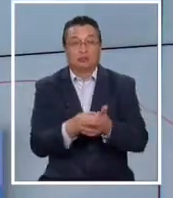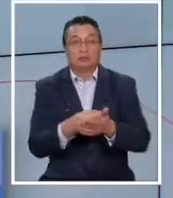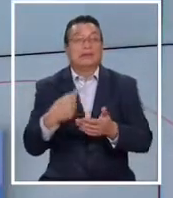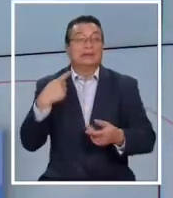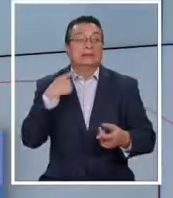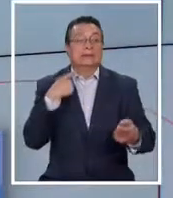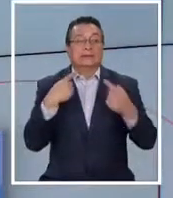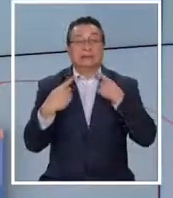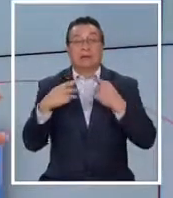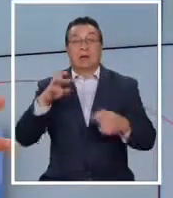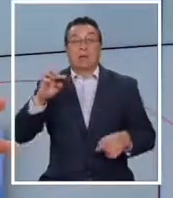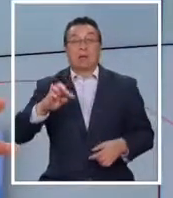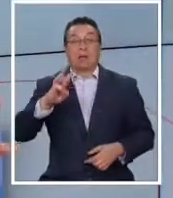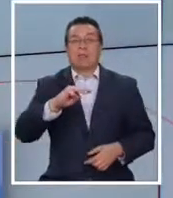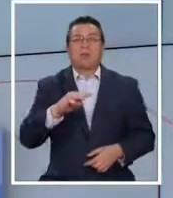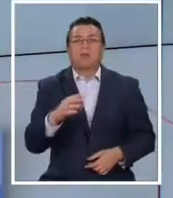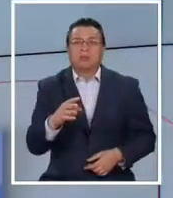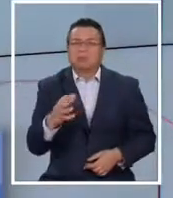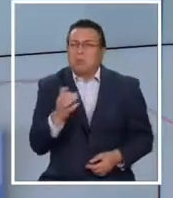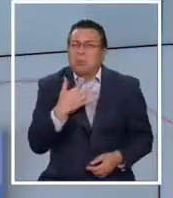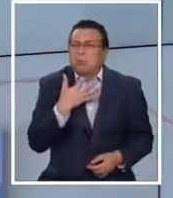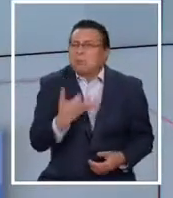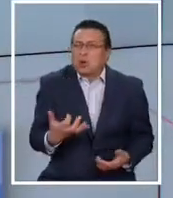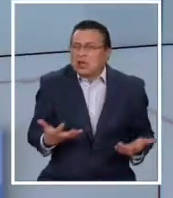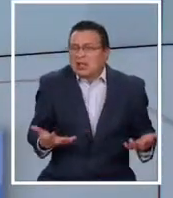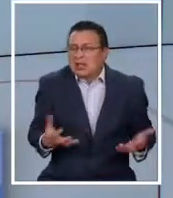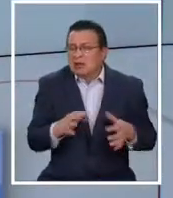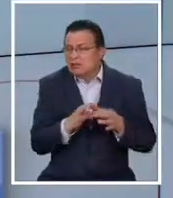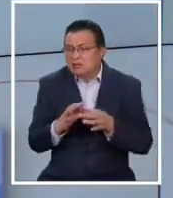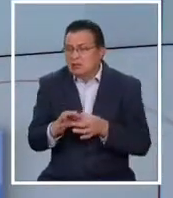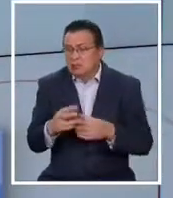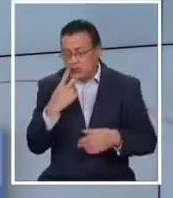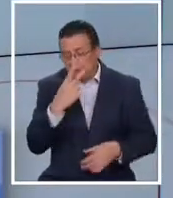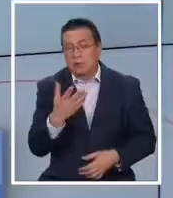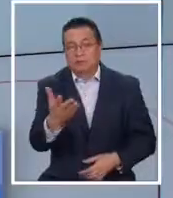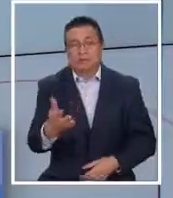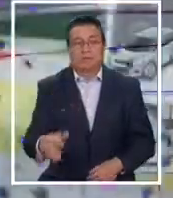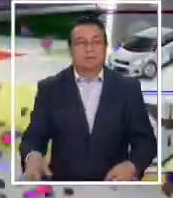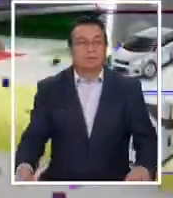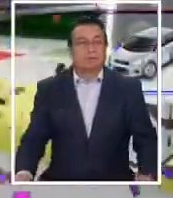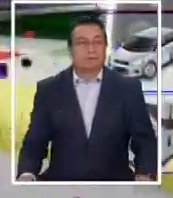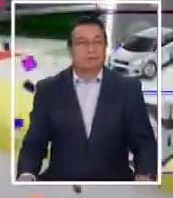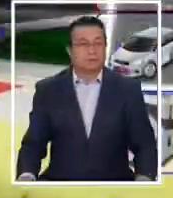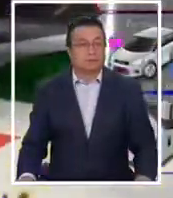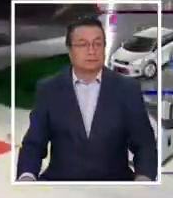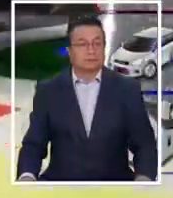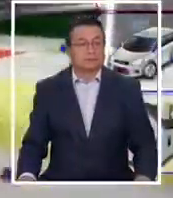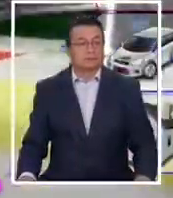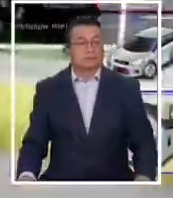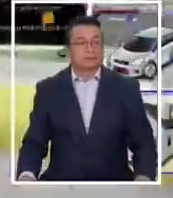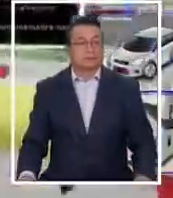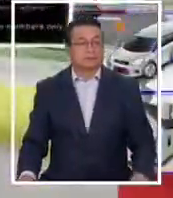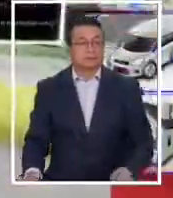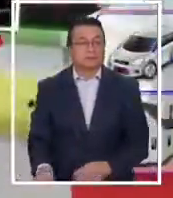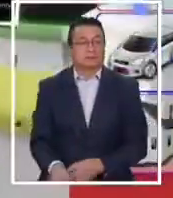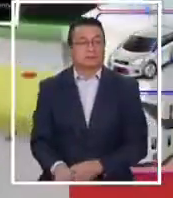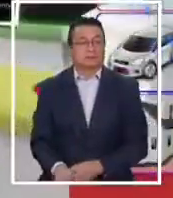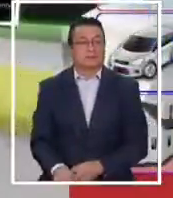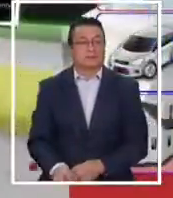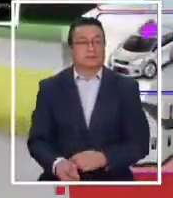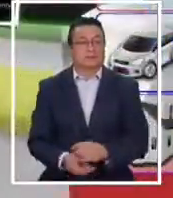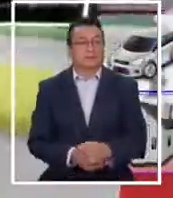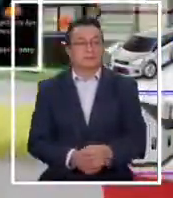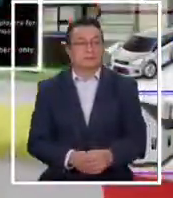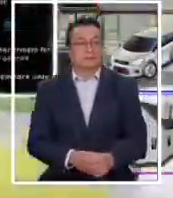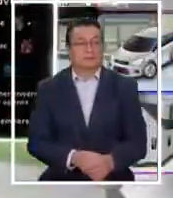jaque a los padres. Usted se preguntará por qué. Lo vemos en la siguiente nota. Soy Lina, estamos otra vez en Roblox y